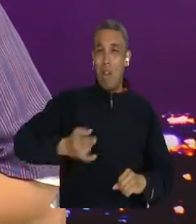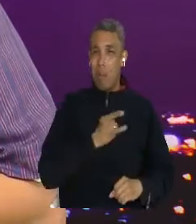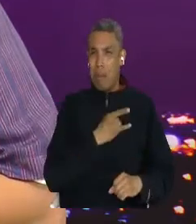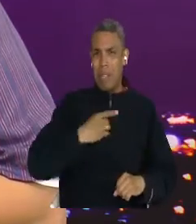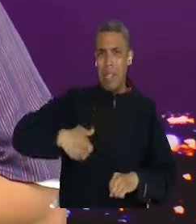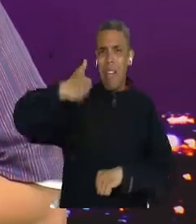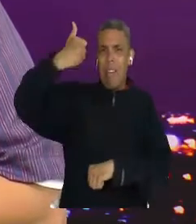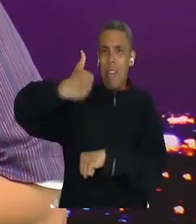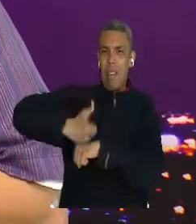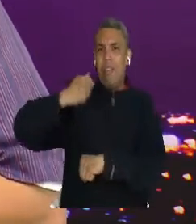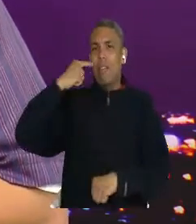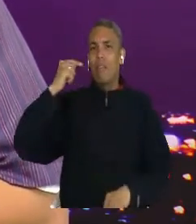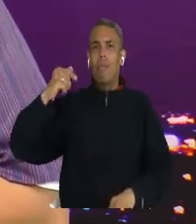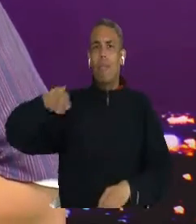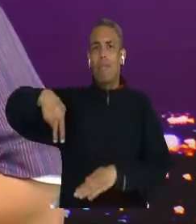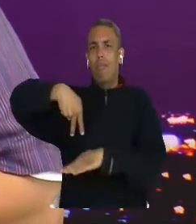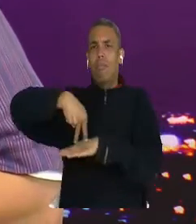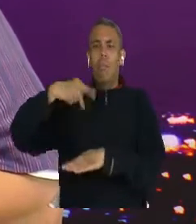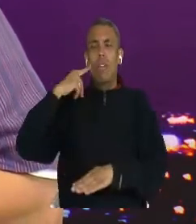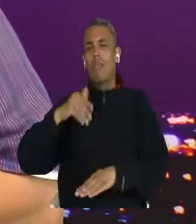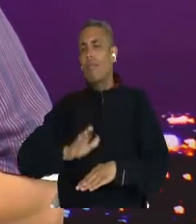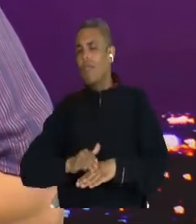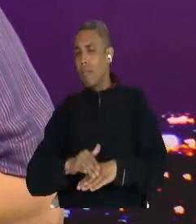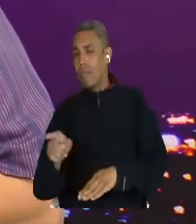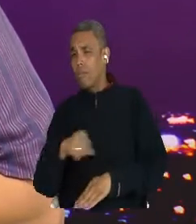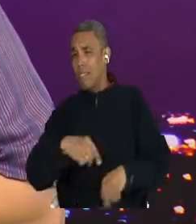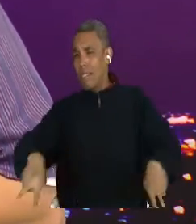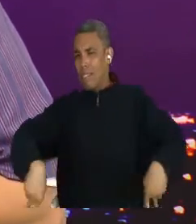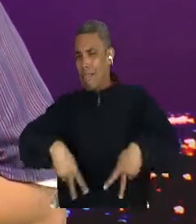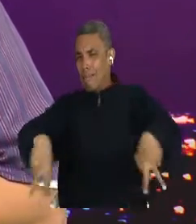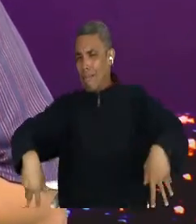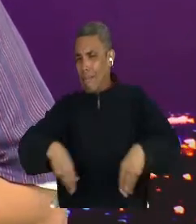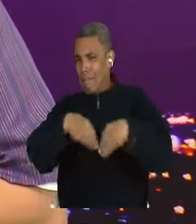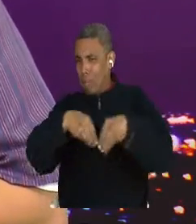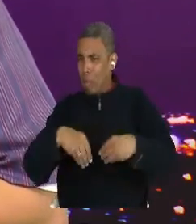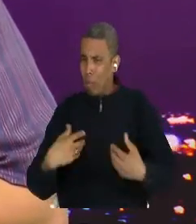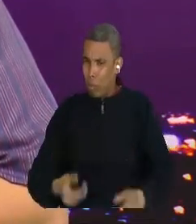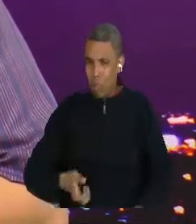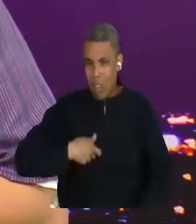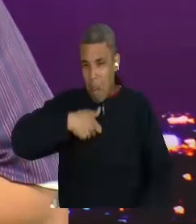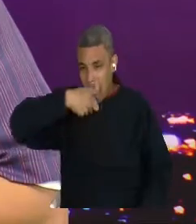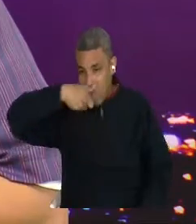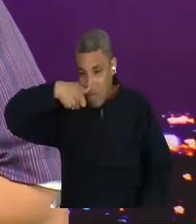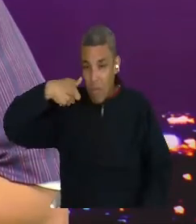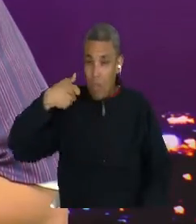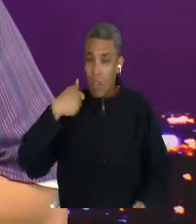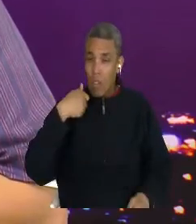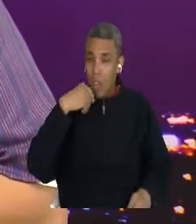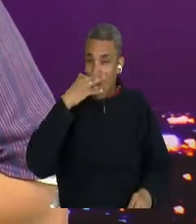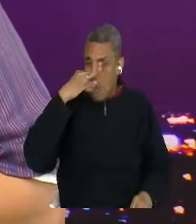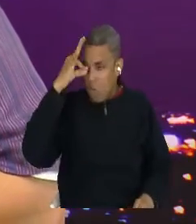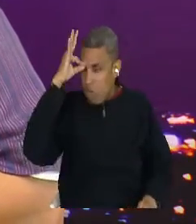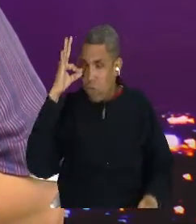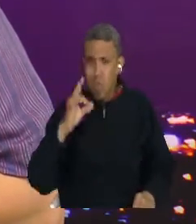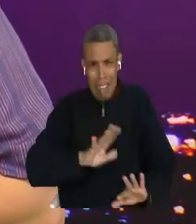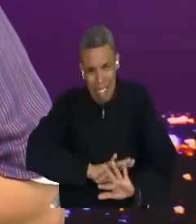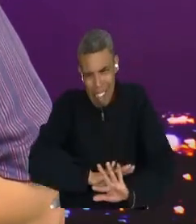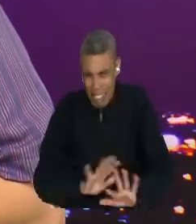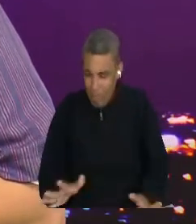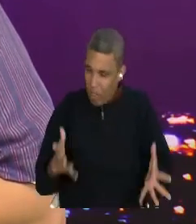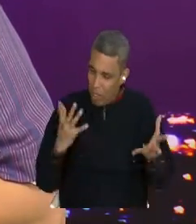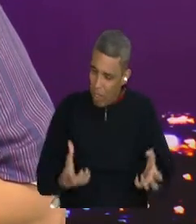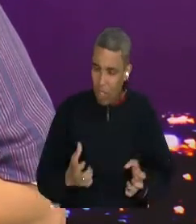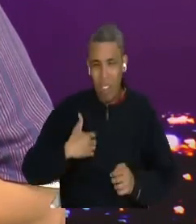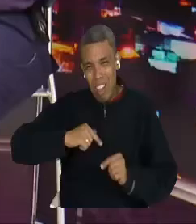jóvenes que tenían que cambiar la sociedad y que este flagelo no tenía por qué seguir marcando a las